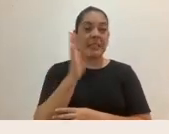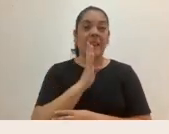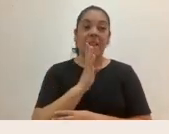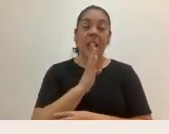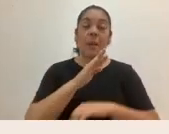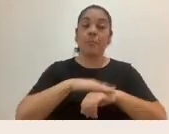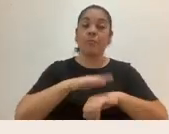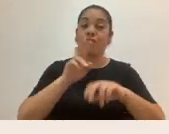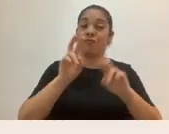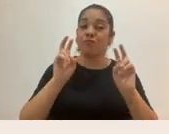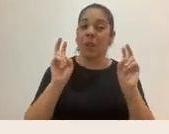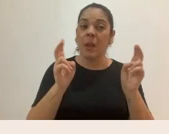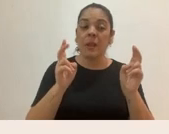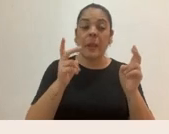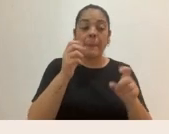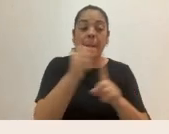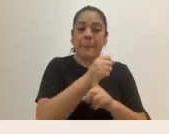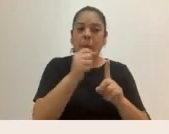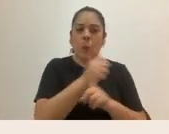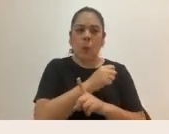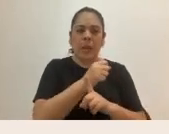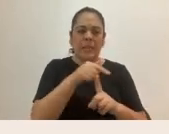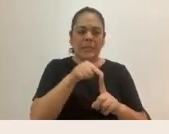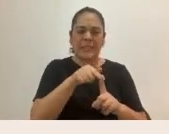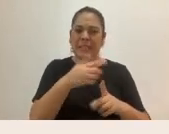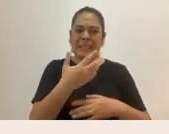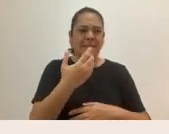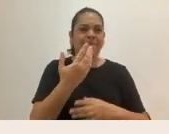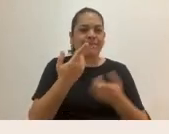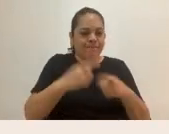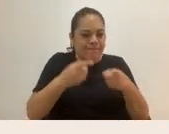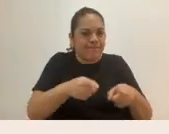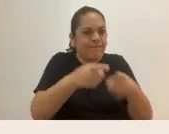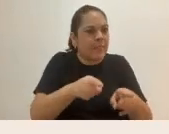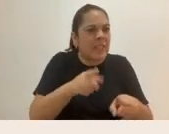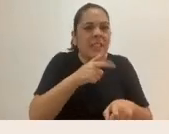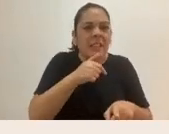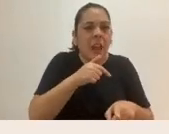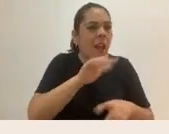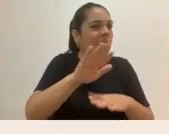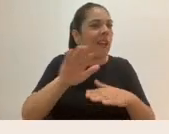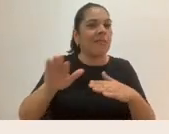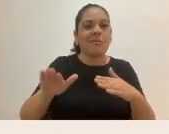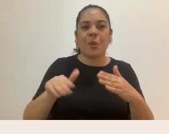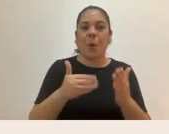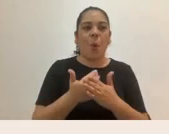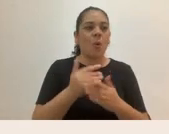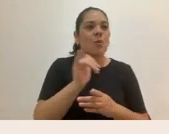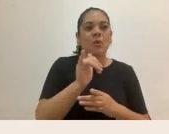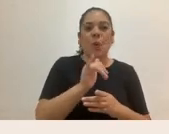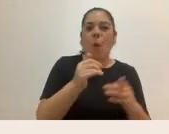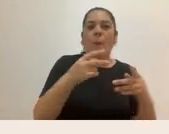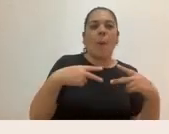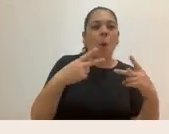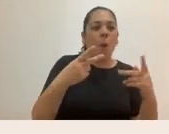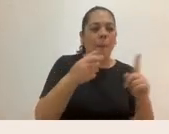violencia nos atraviesa a todas las personas de alguna manera, como víctimas, como victimarios o incluso